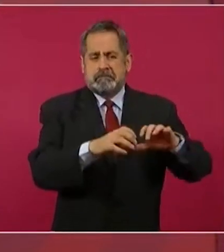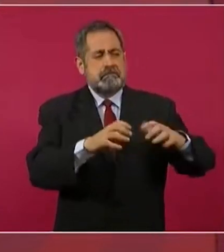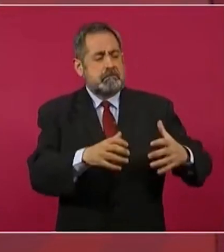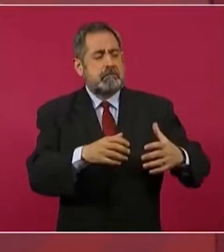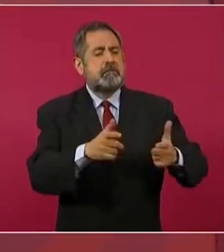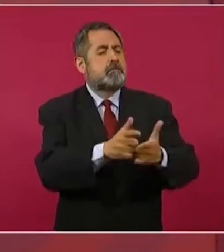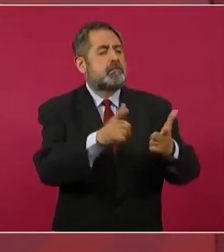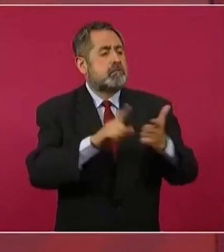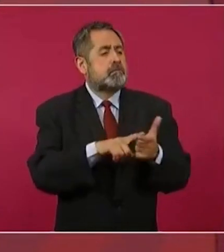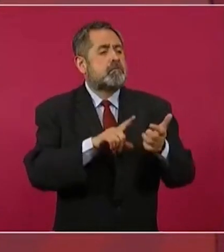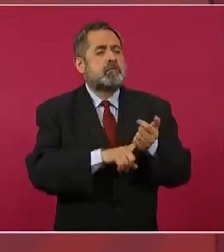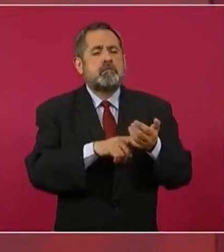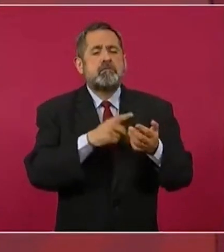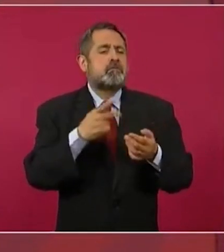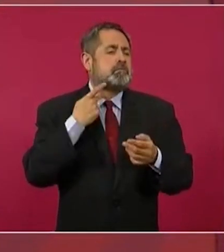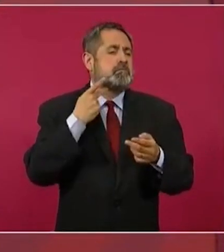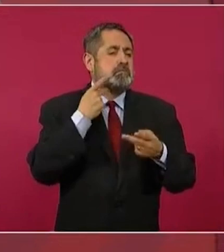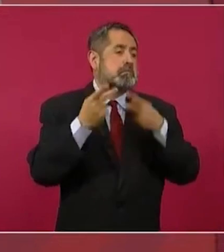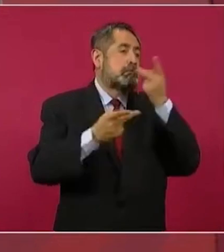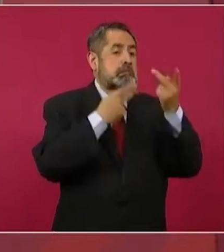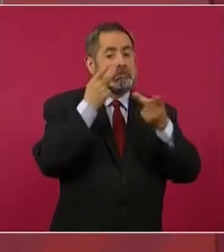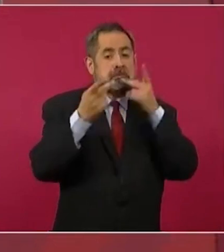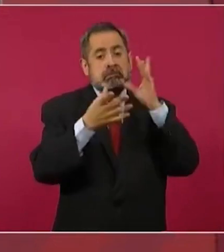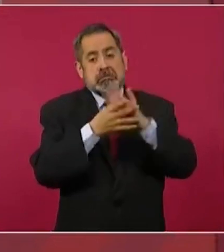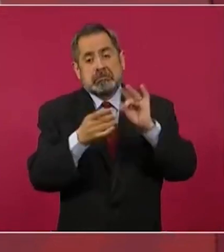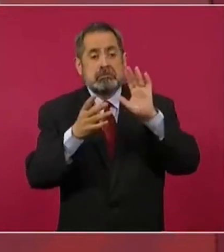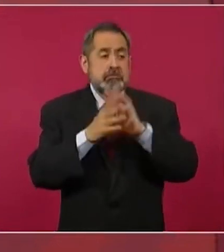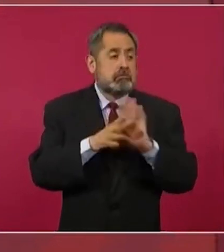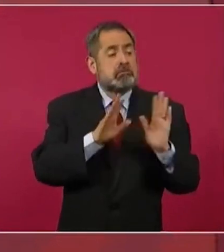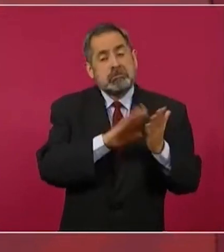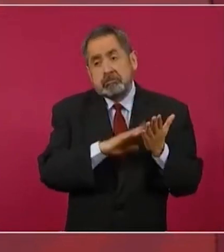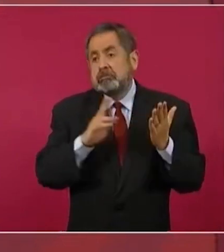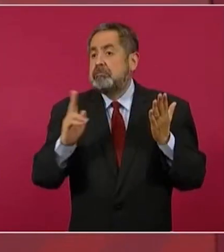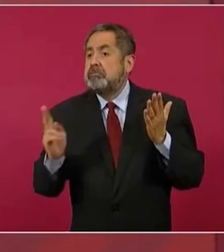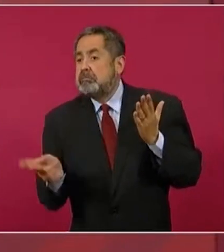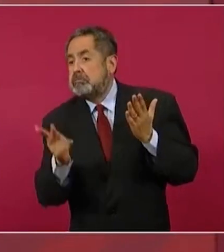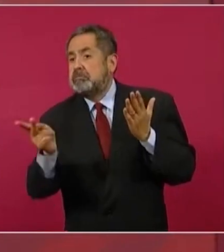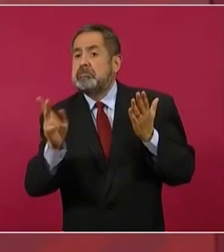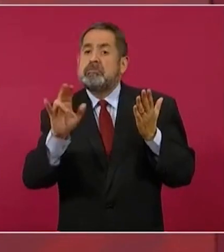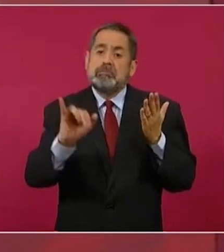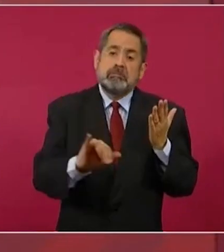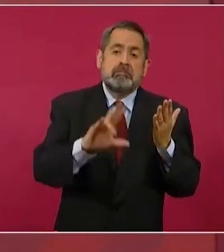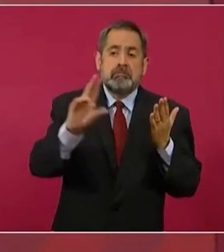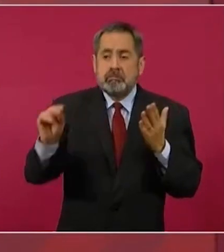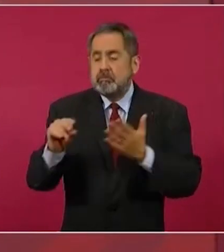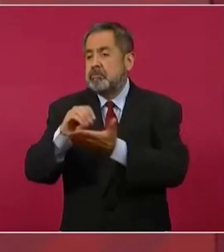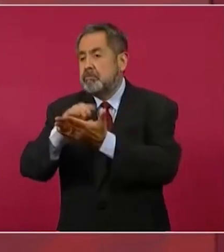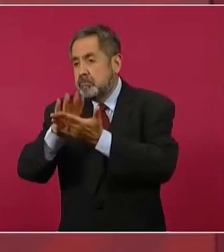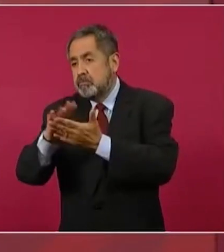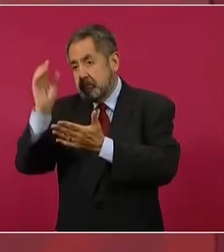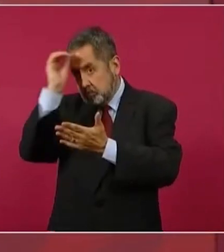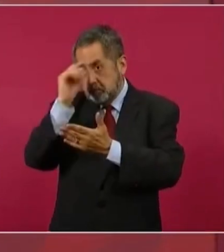políticos hablando del referéndum, del plebiscito,